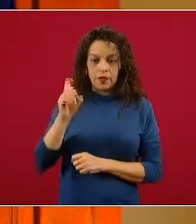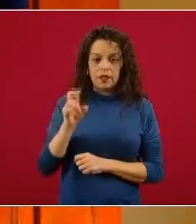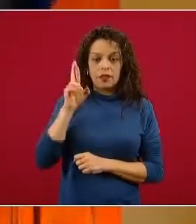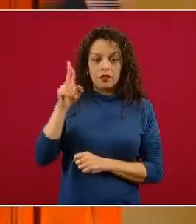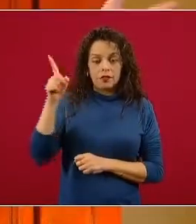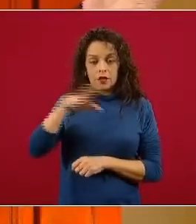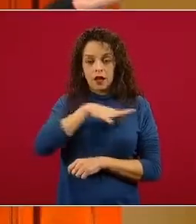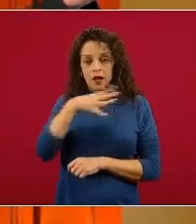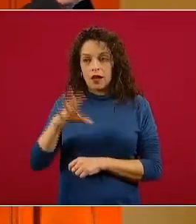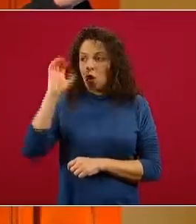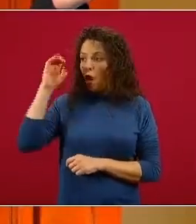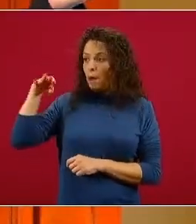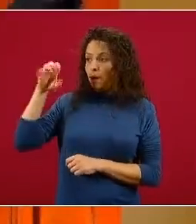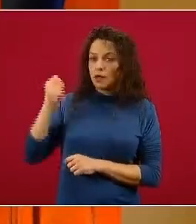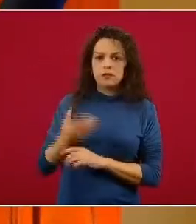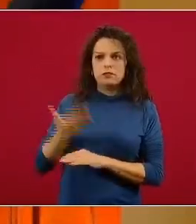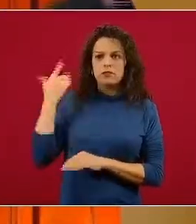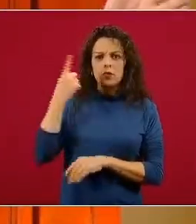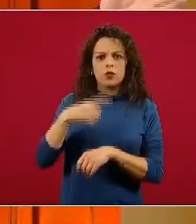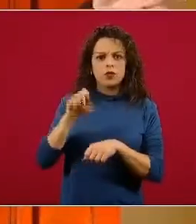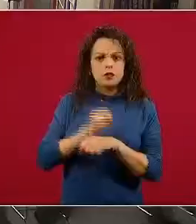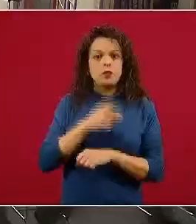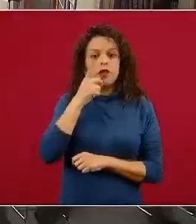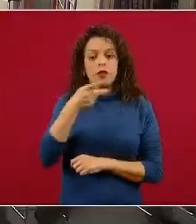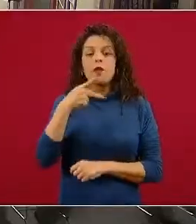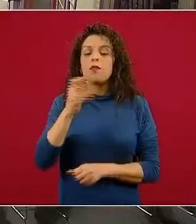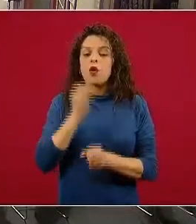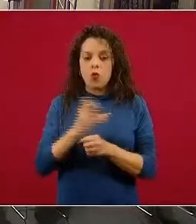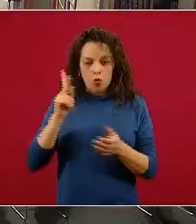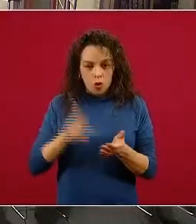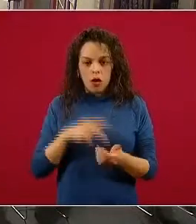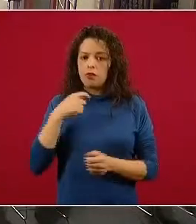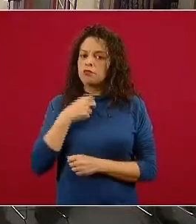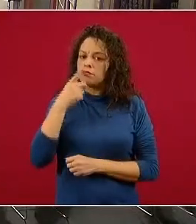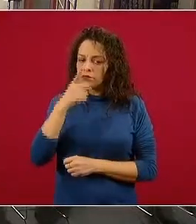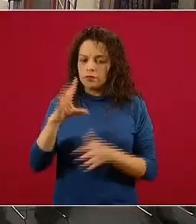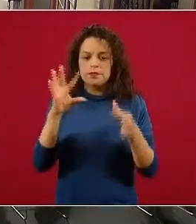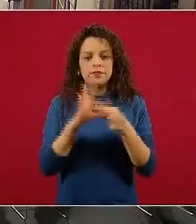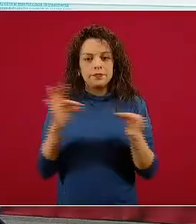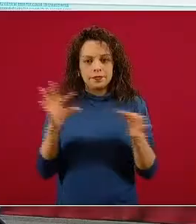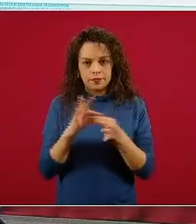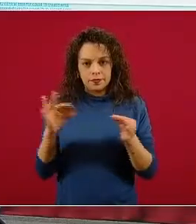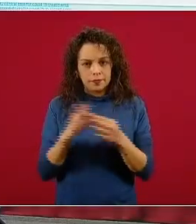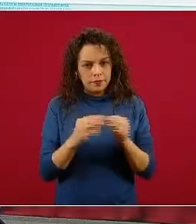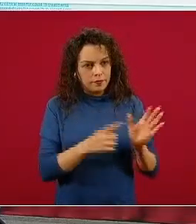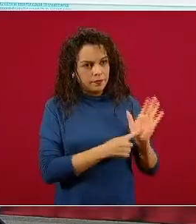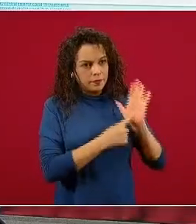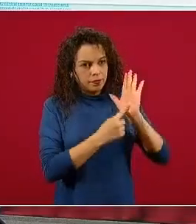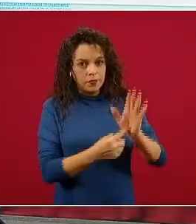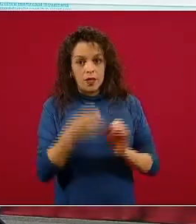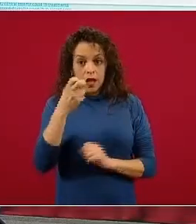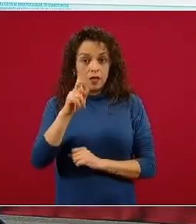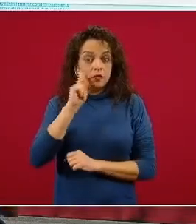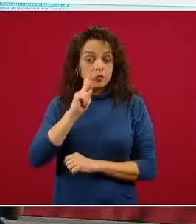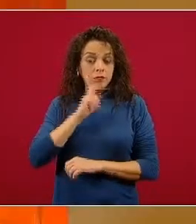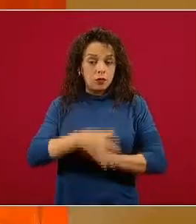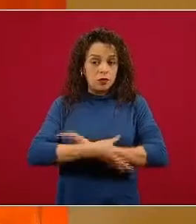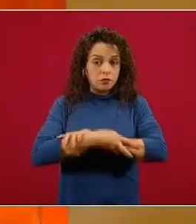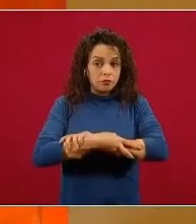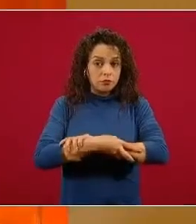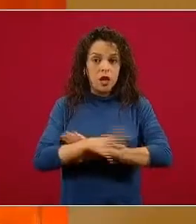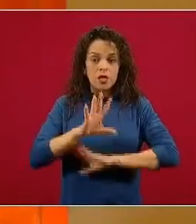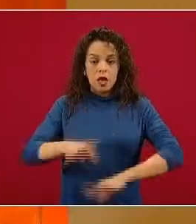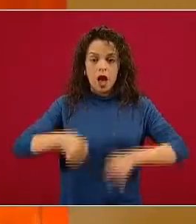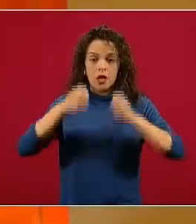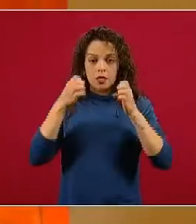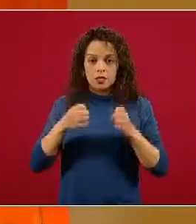OMS, lo comentó la semana pasada, pero aquí lo volvemos a comentar nosotros. El ensayo Solidaridad muestra que estos fármacos